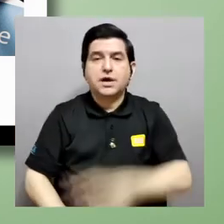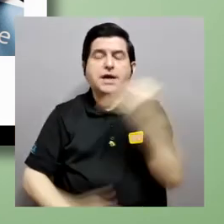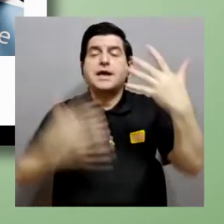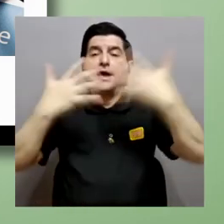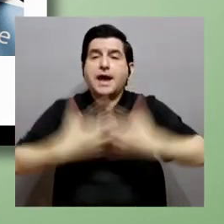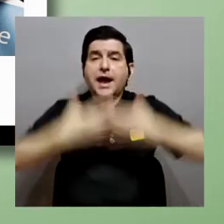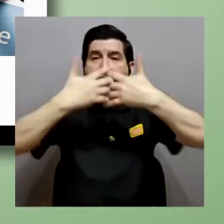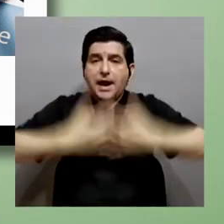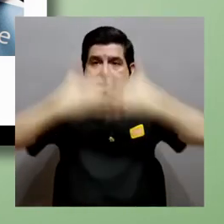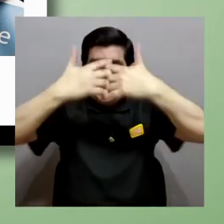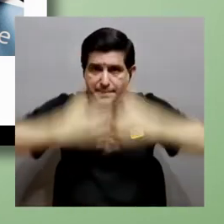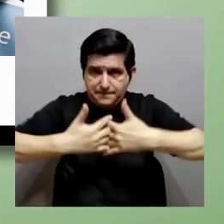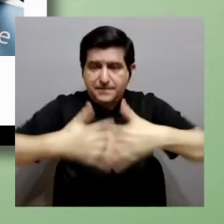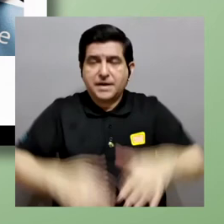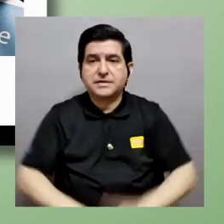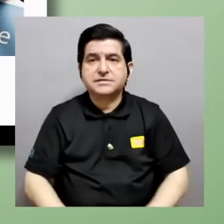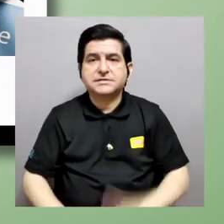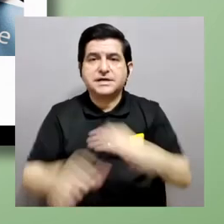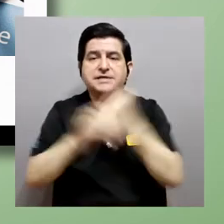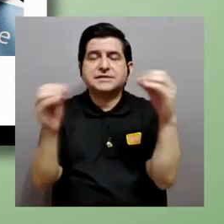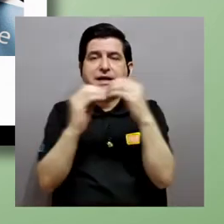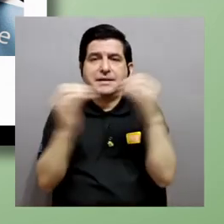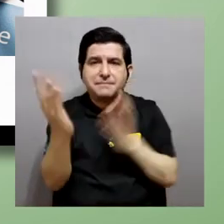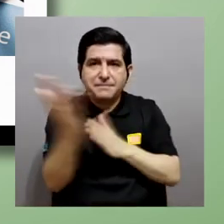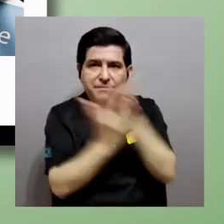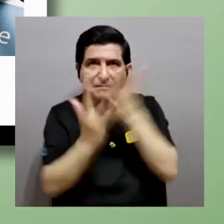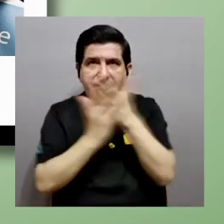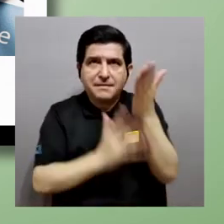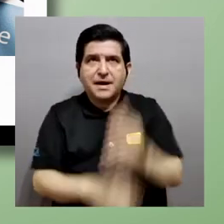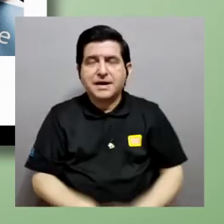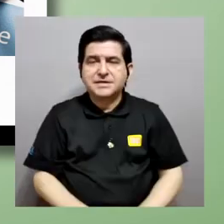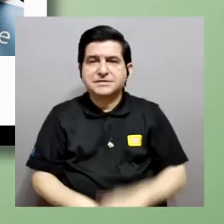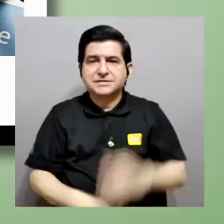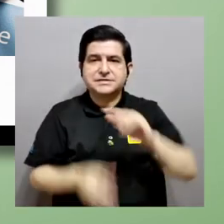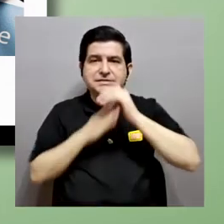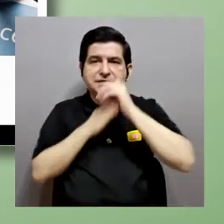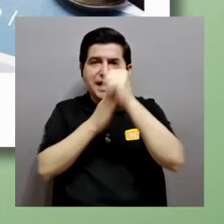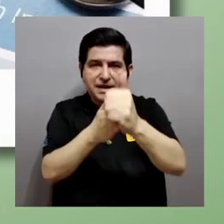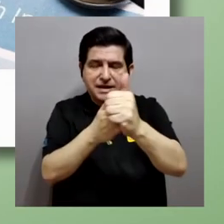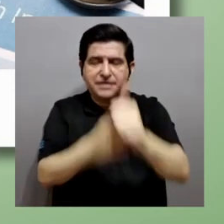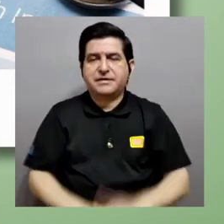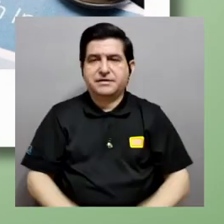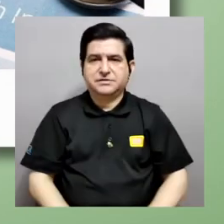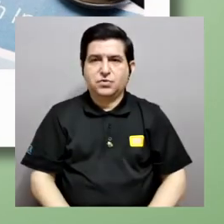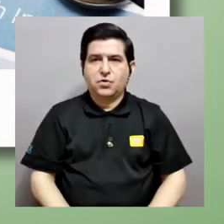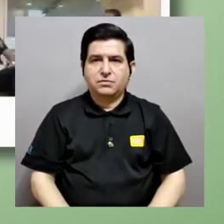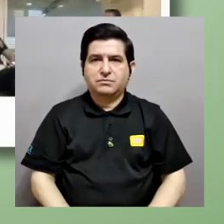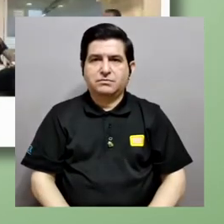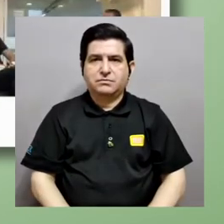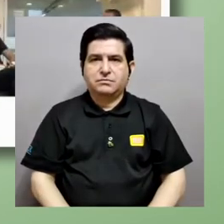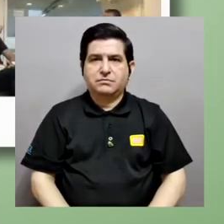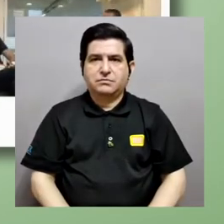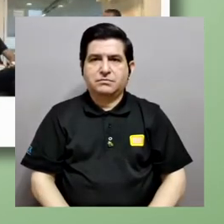en empresas para hacer más accesible el entrenamiento de liderazgo para sus colaboradores